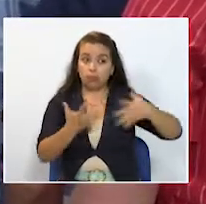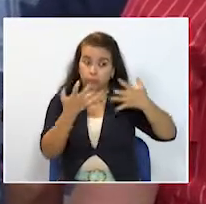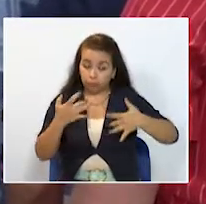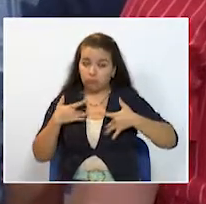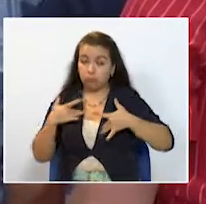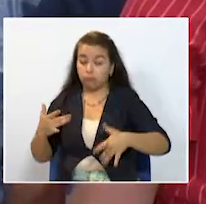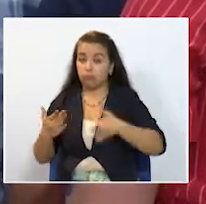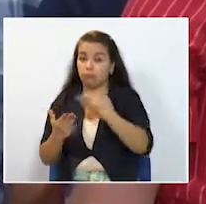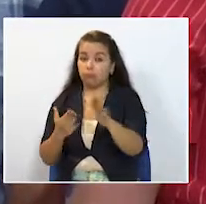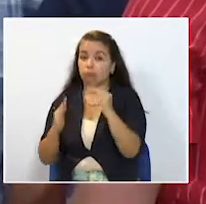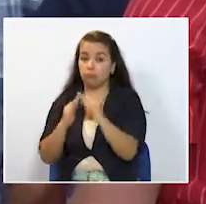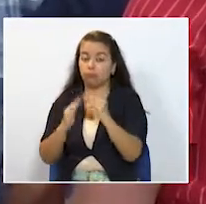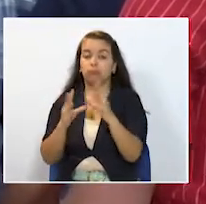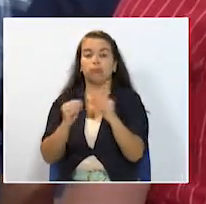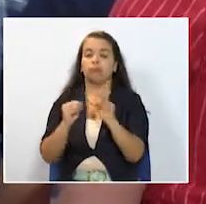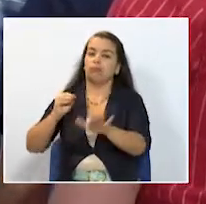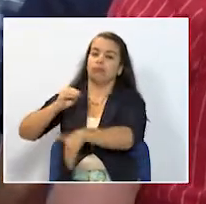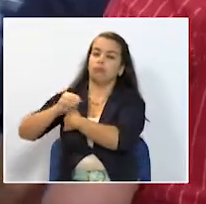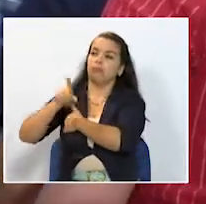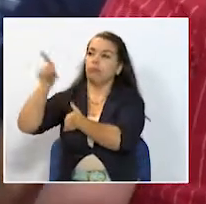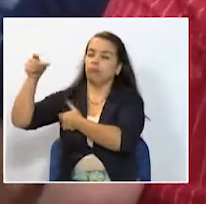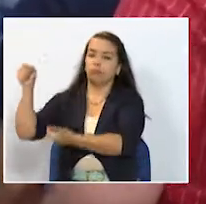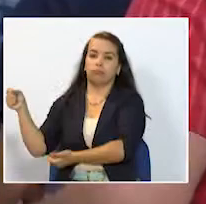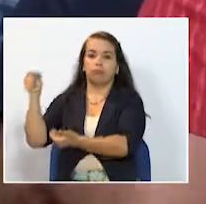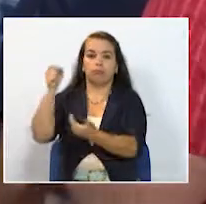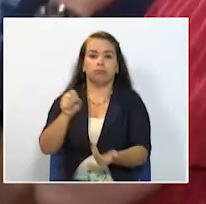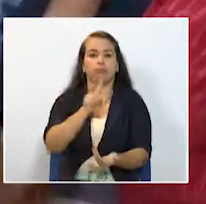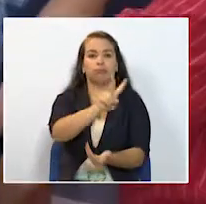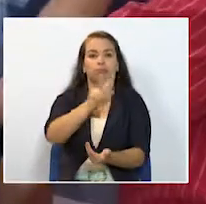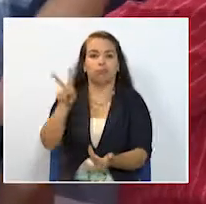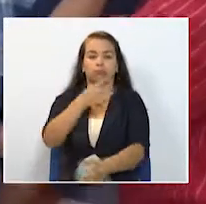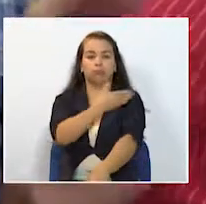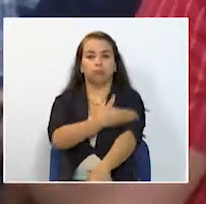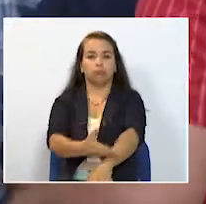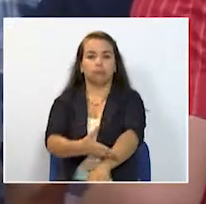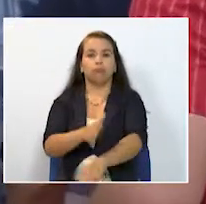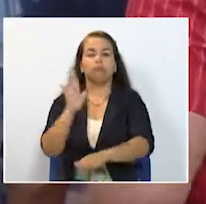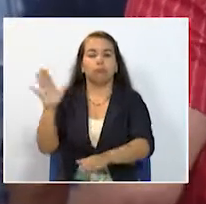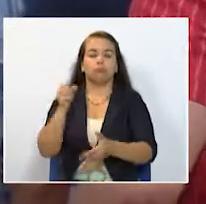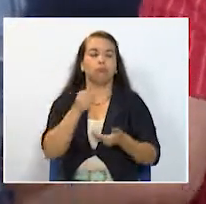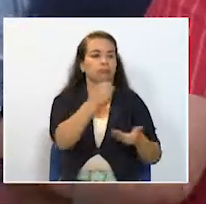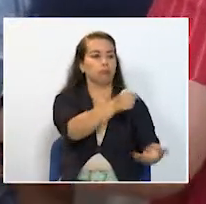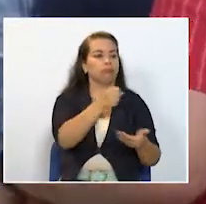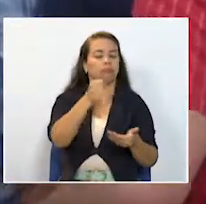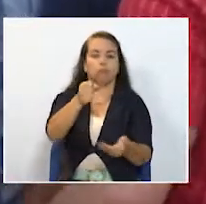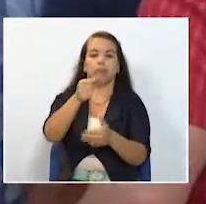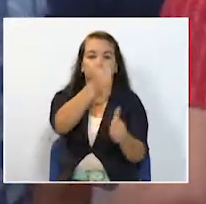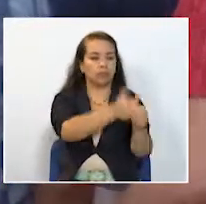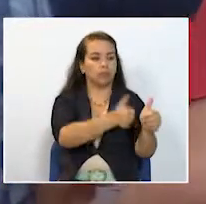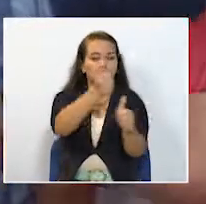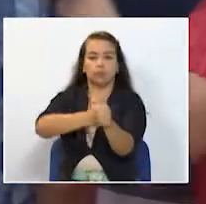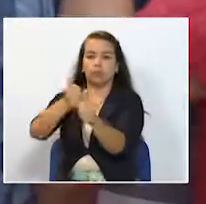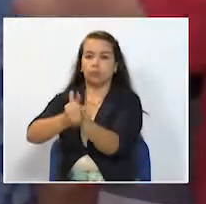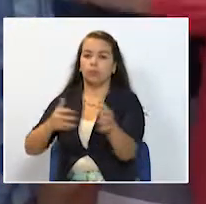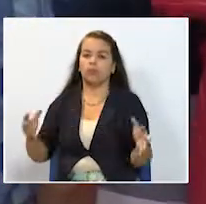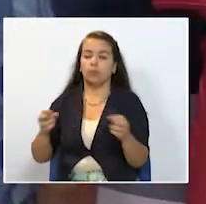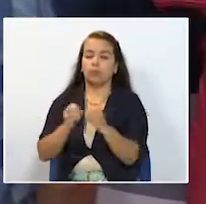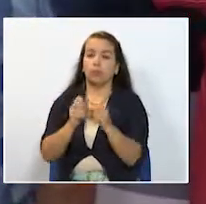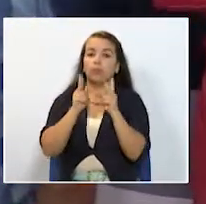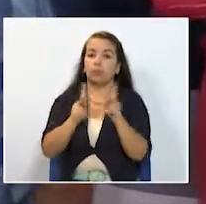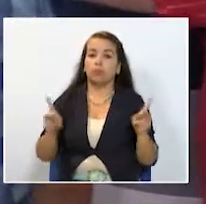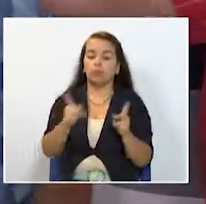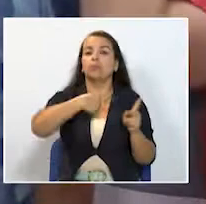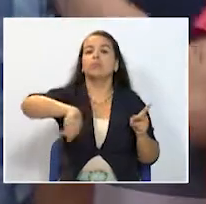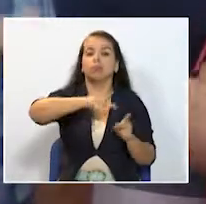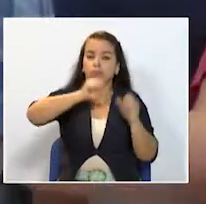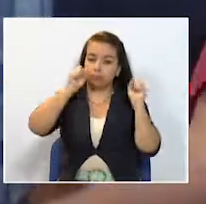viviendas El ministerio aporta 22 millones de pesos de subsidio y aparte de ello, las personas van a